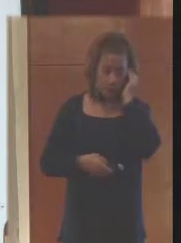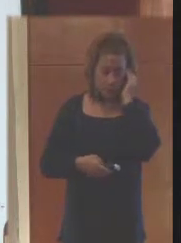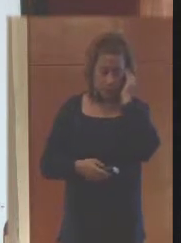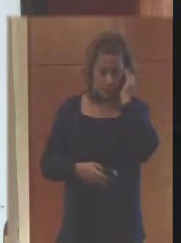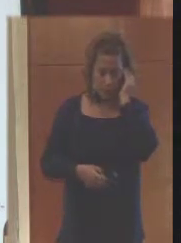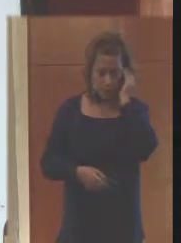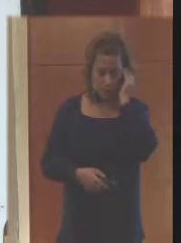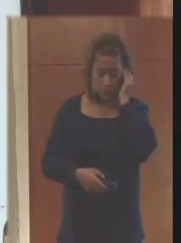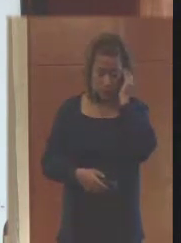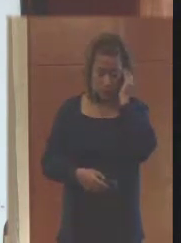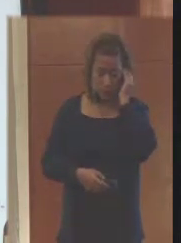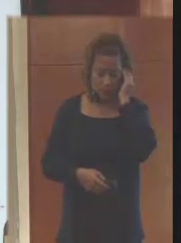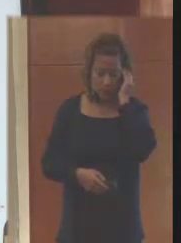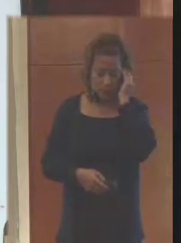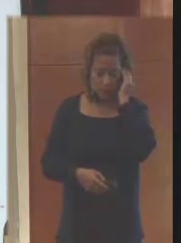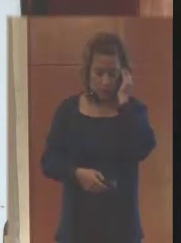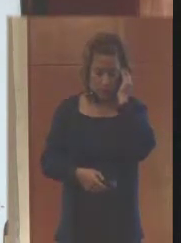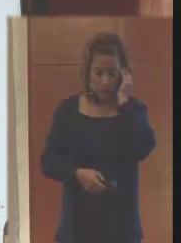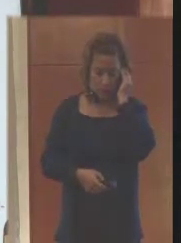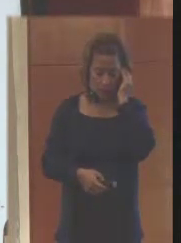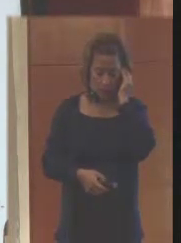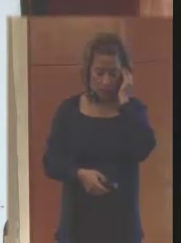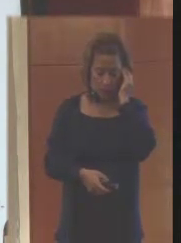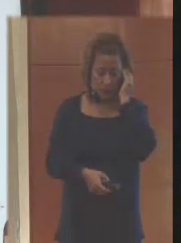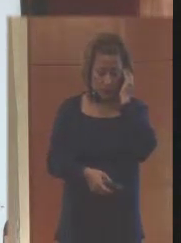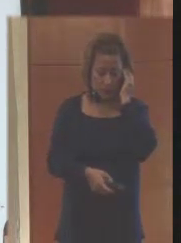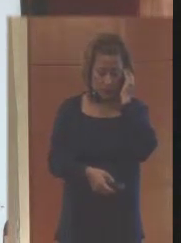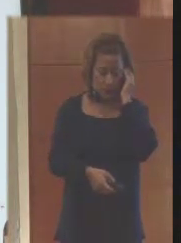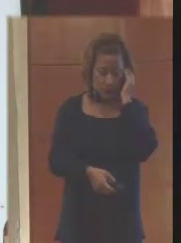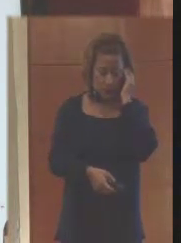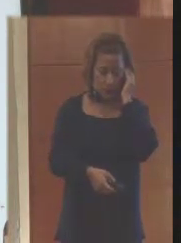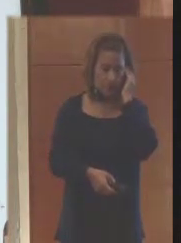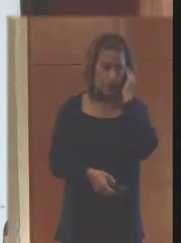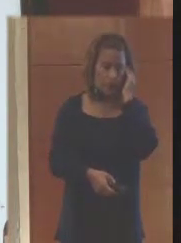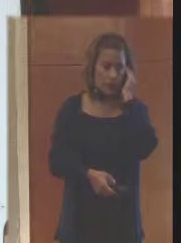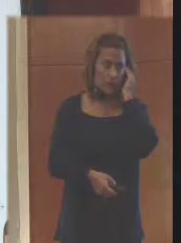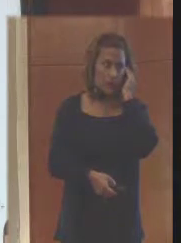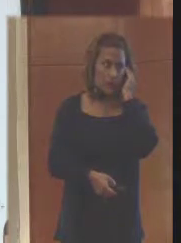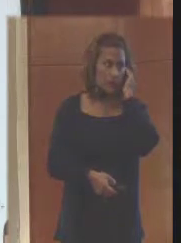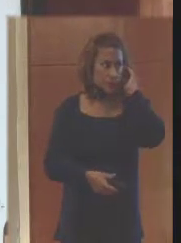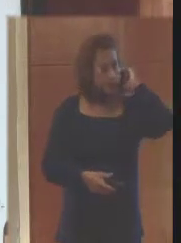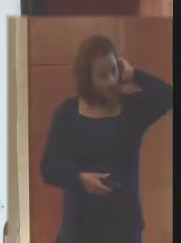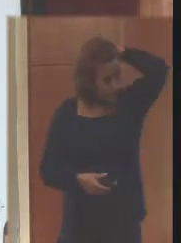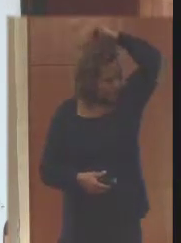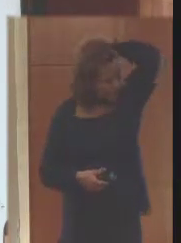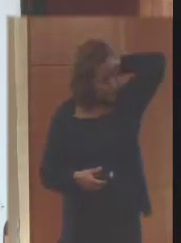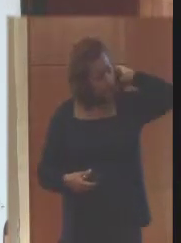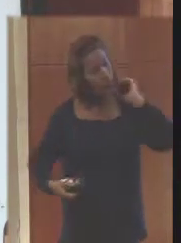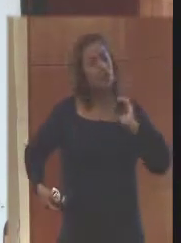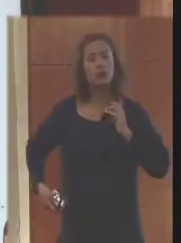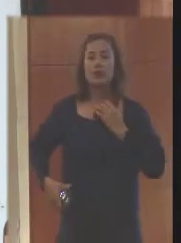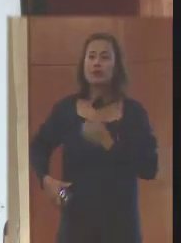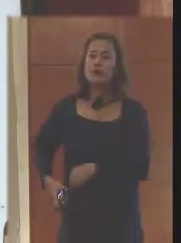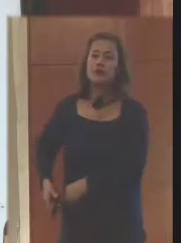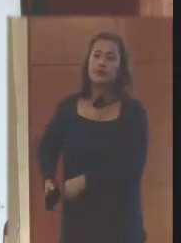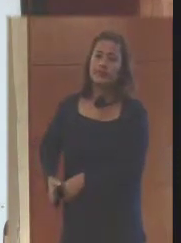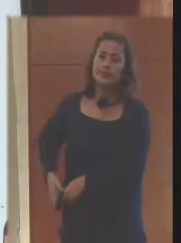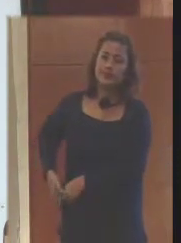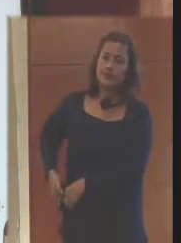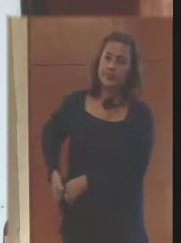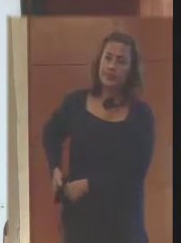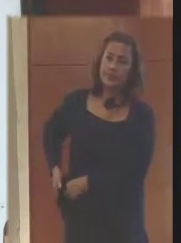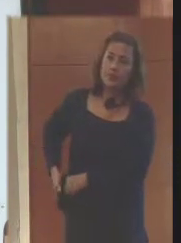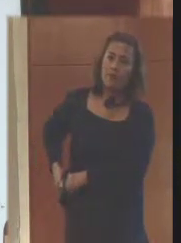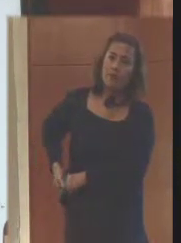Es no fácil de dealing con personas que son pobres porque tienen otra prioridad, una prioridad